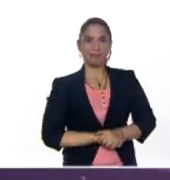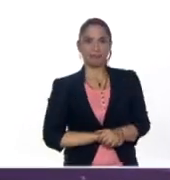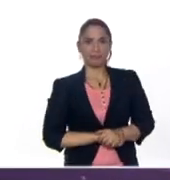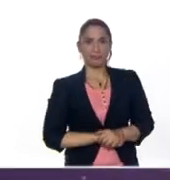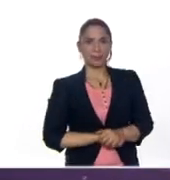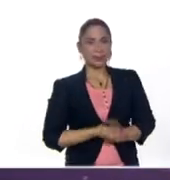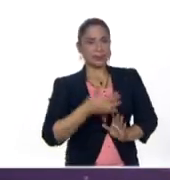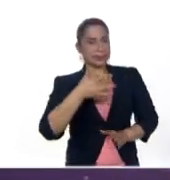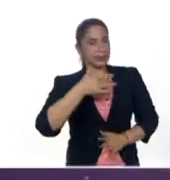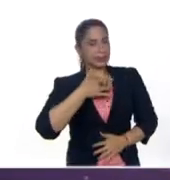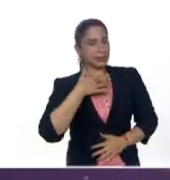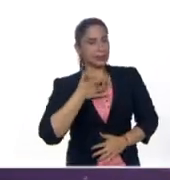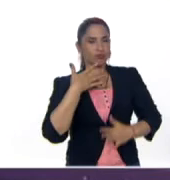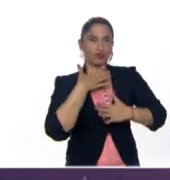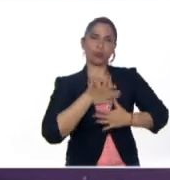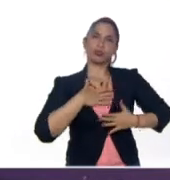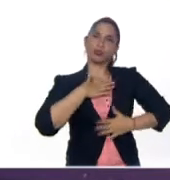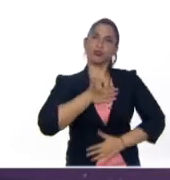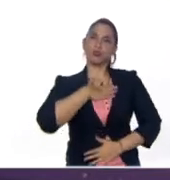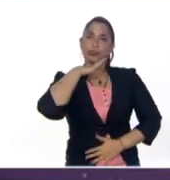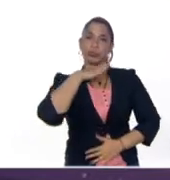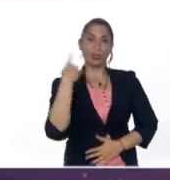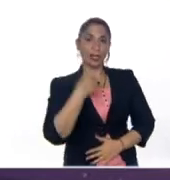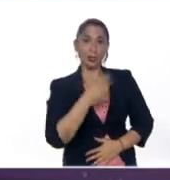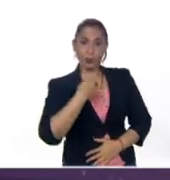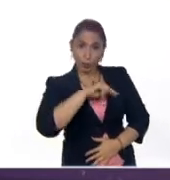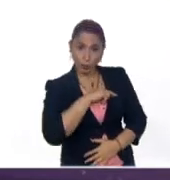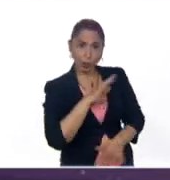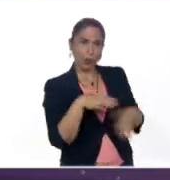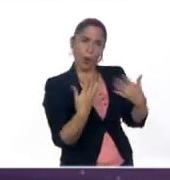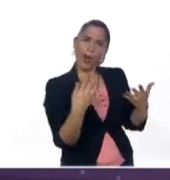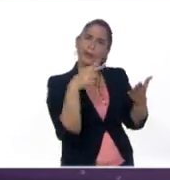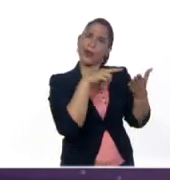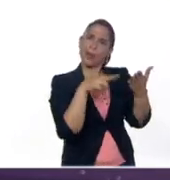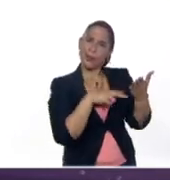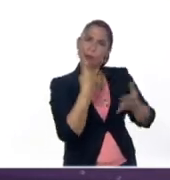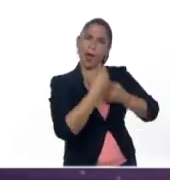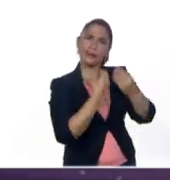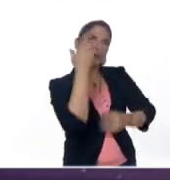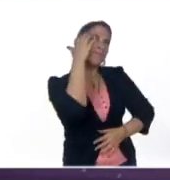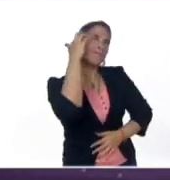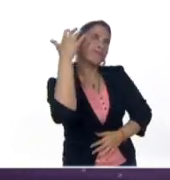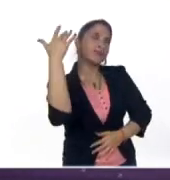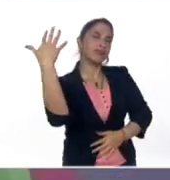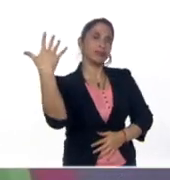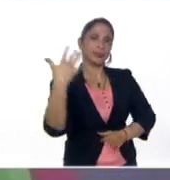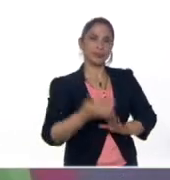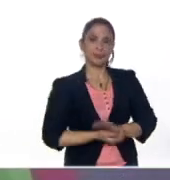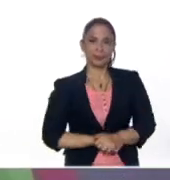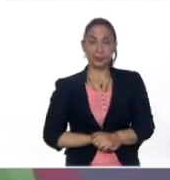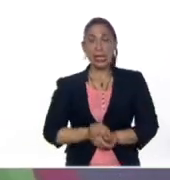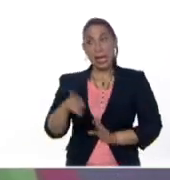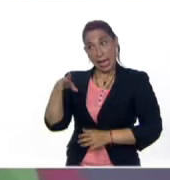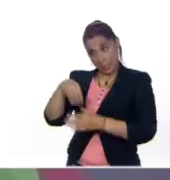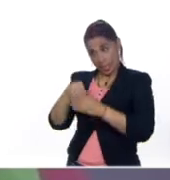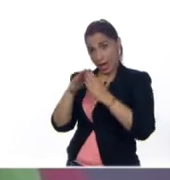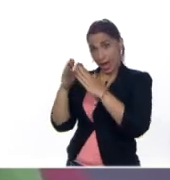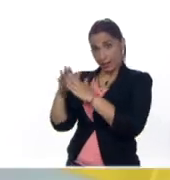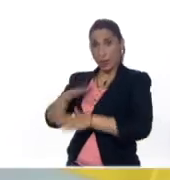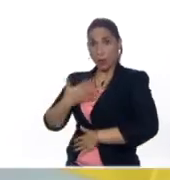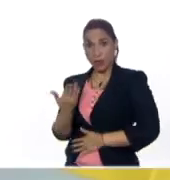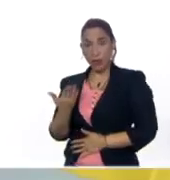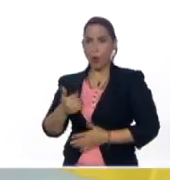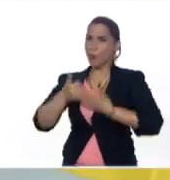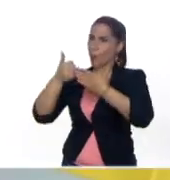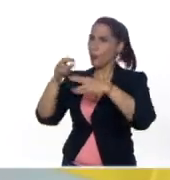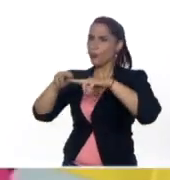Esa sensación de satisfacción que tenemos nosotros al momento de leer, de hacer volar nuestra imaginación. En casa podemos ayudar a